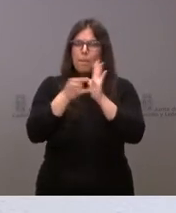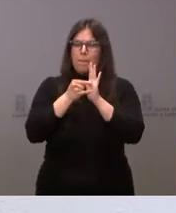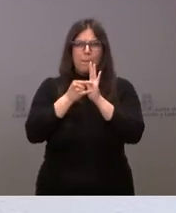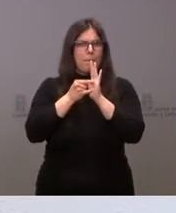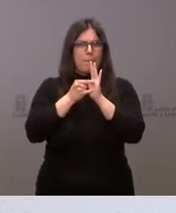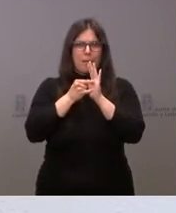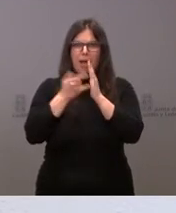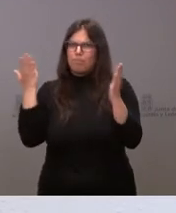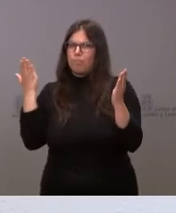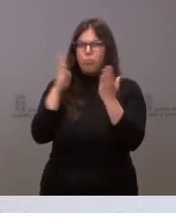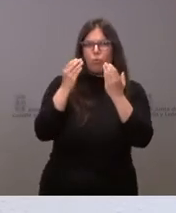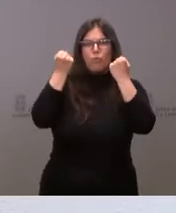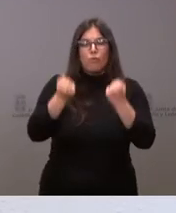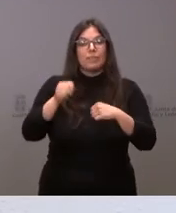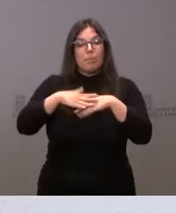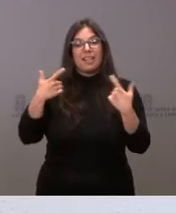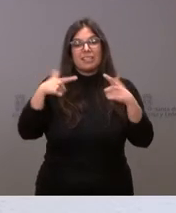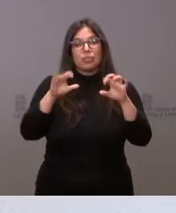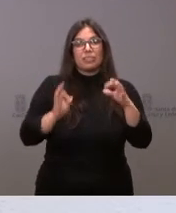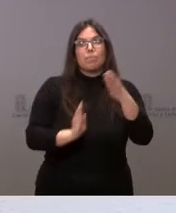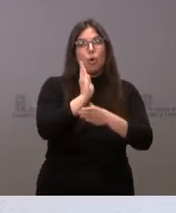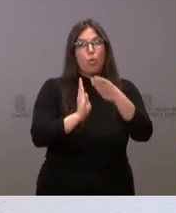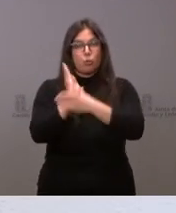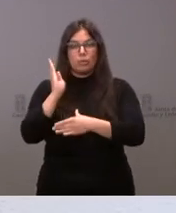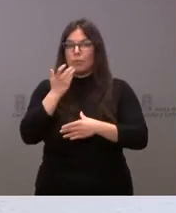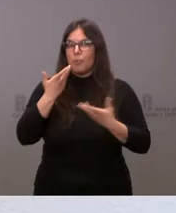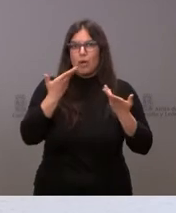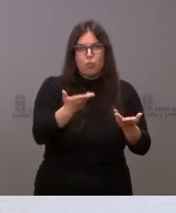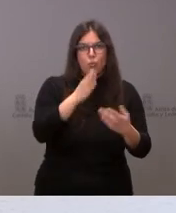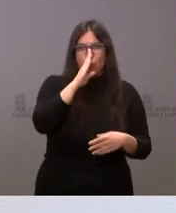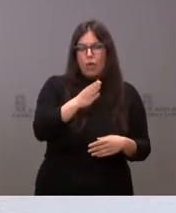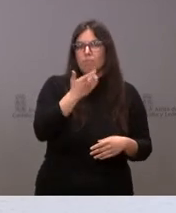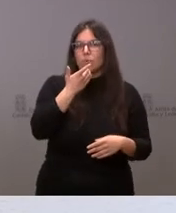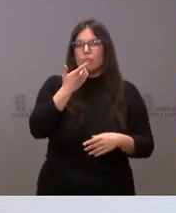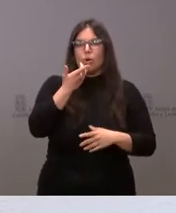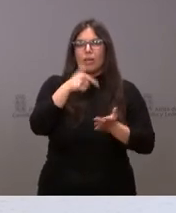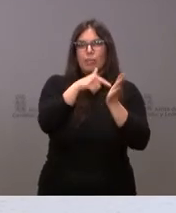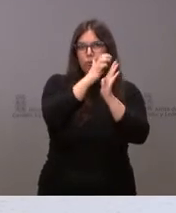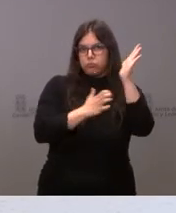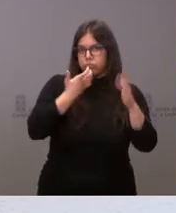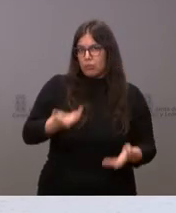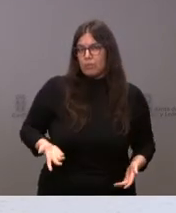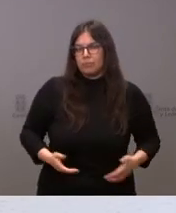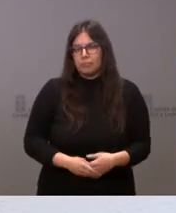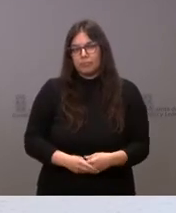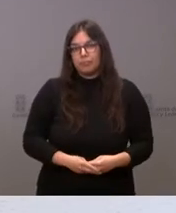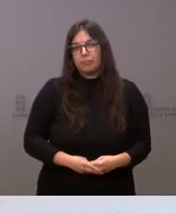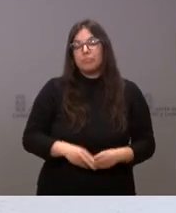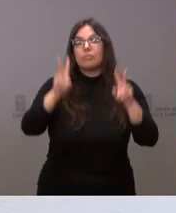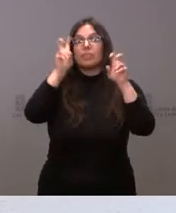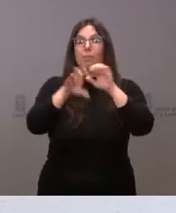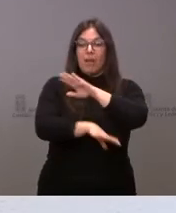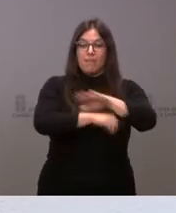para sectores productivos, desde ayudas como reducción de impuestos. Y sobre los fondos